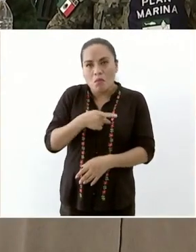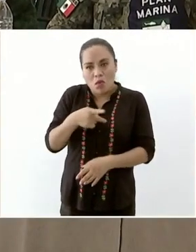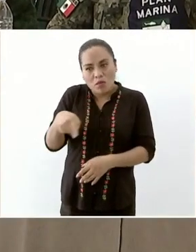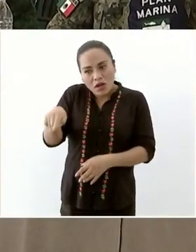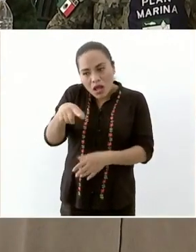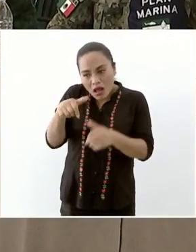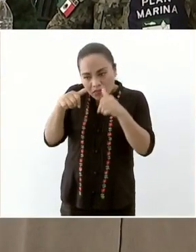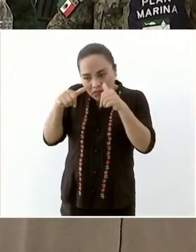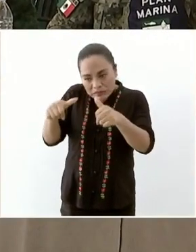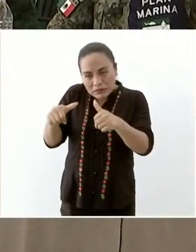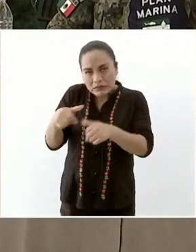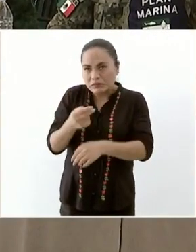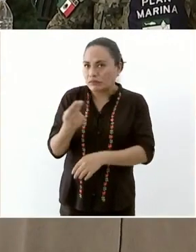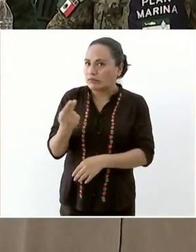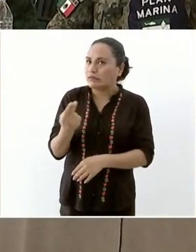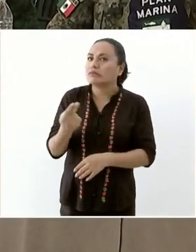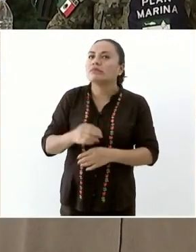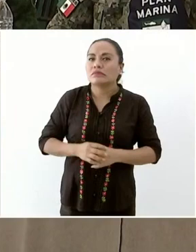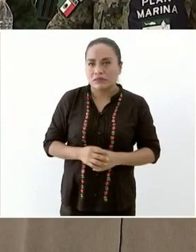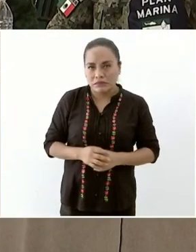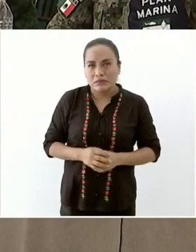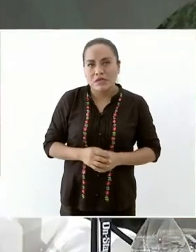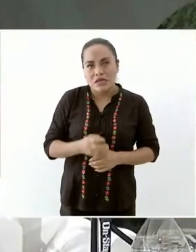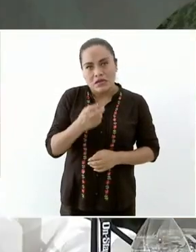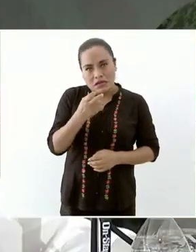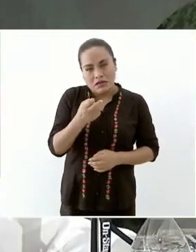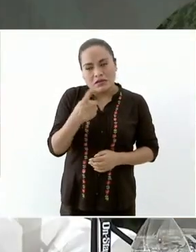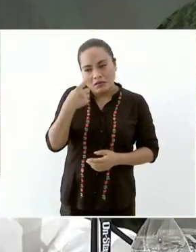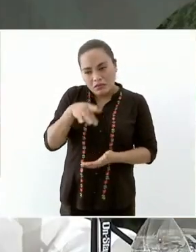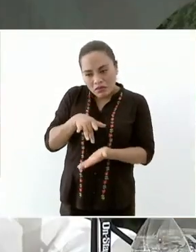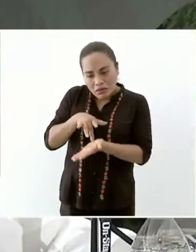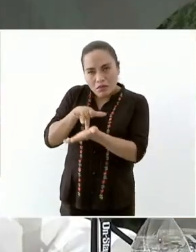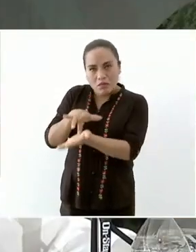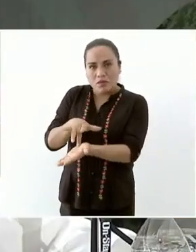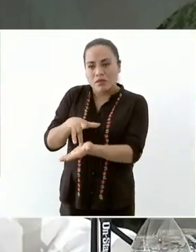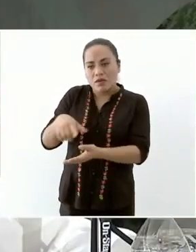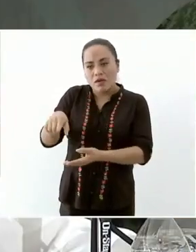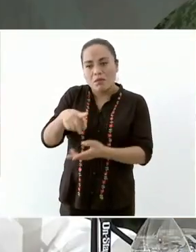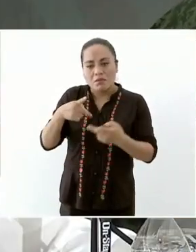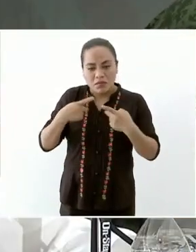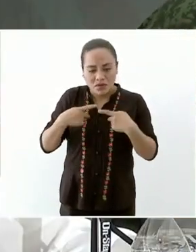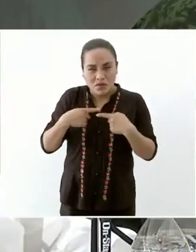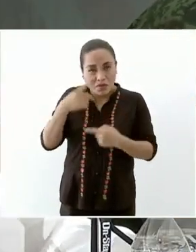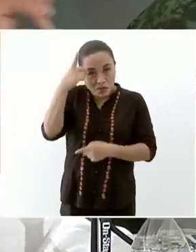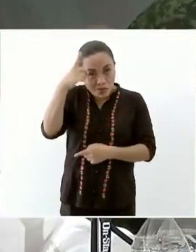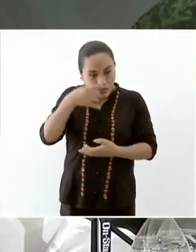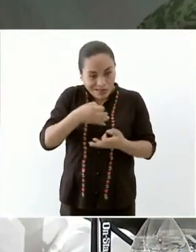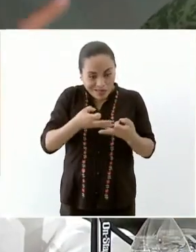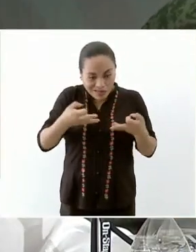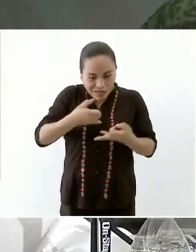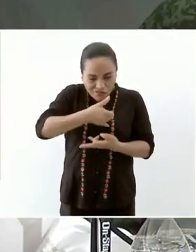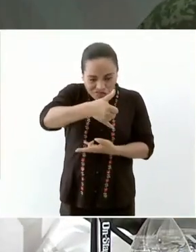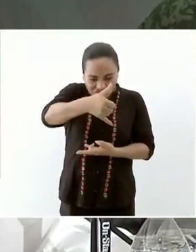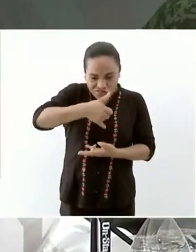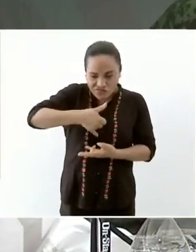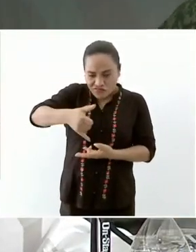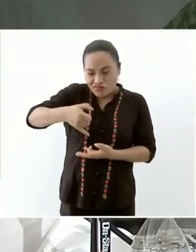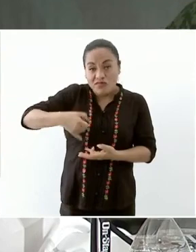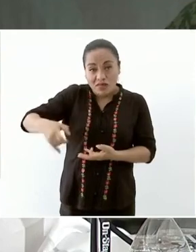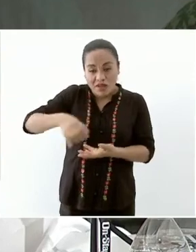por eso pues es el apoyo a los productores con ese monto